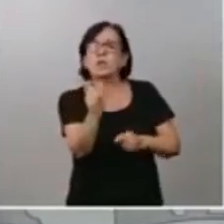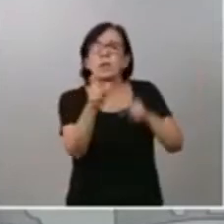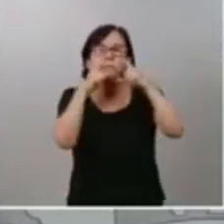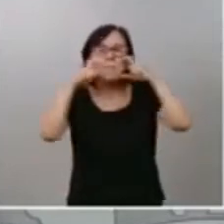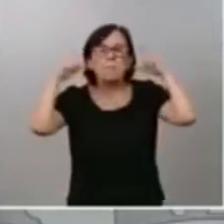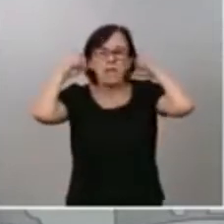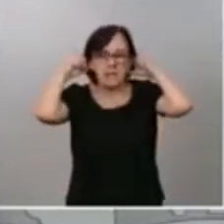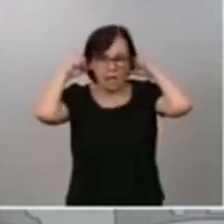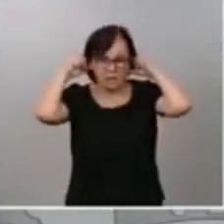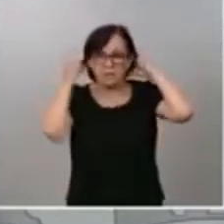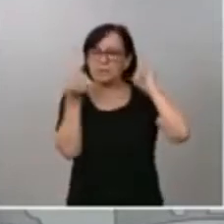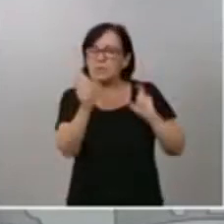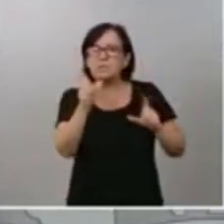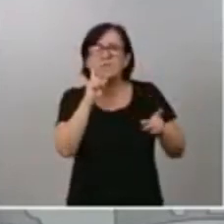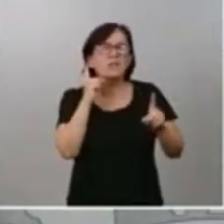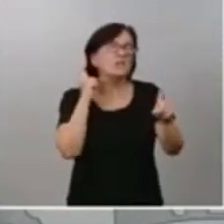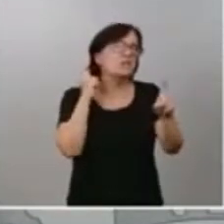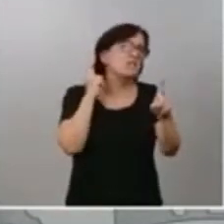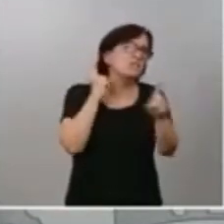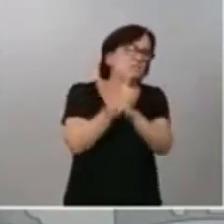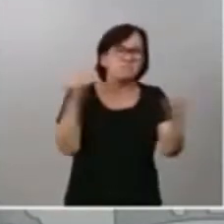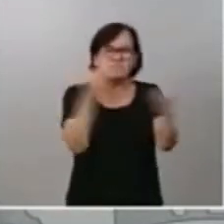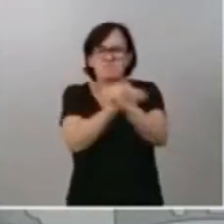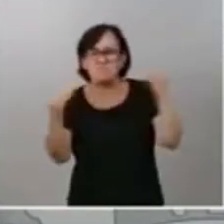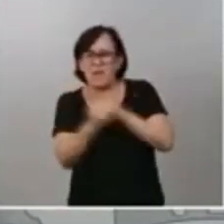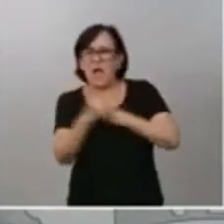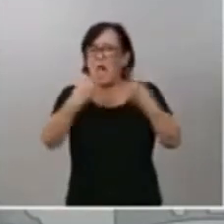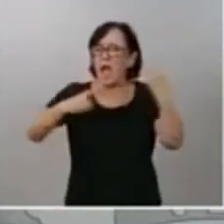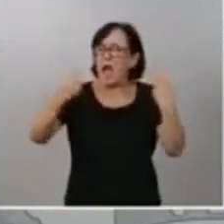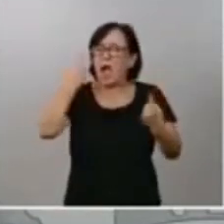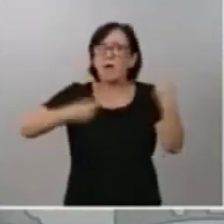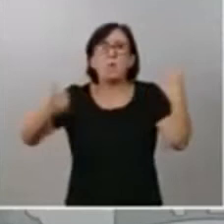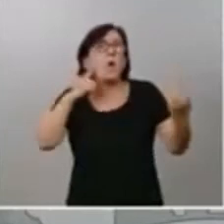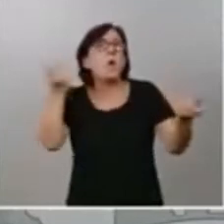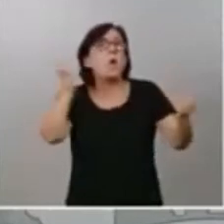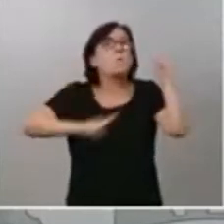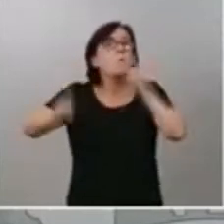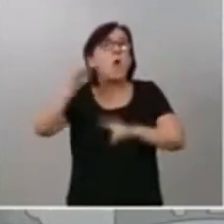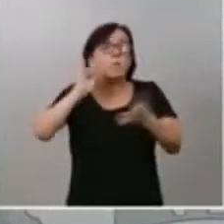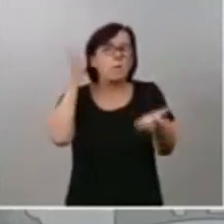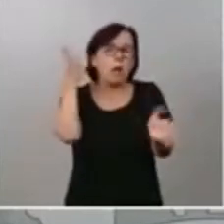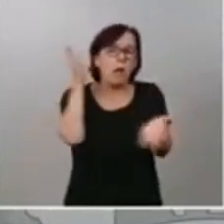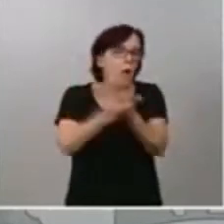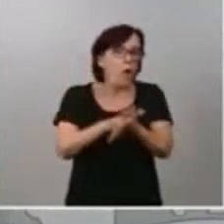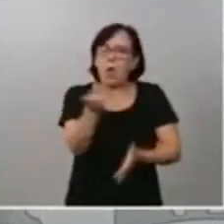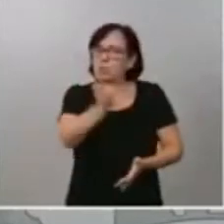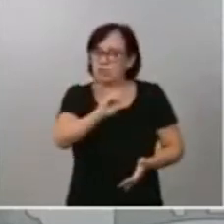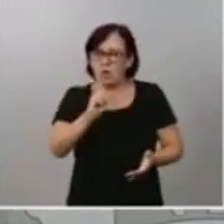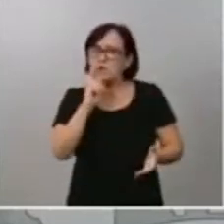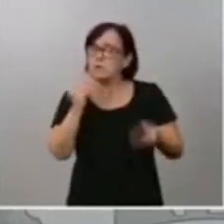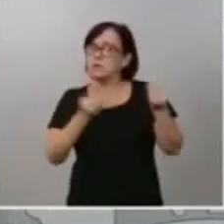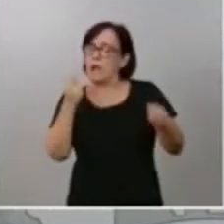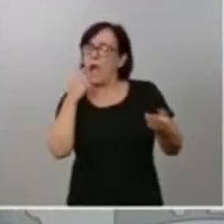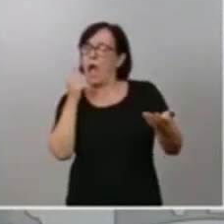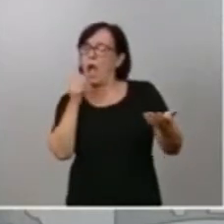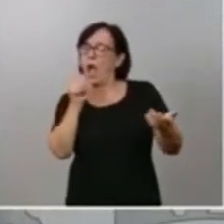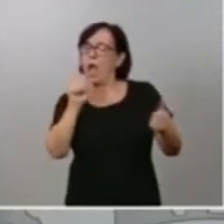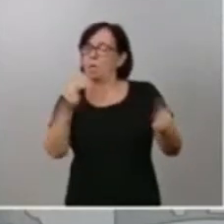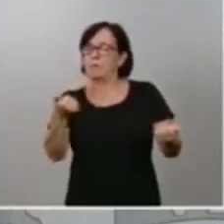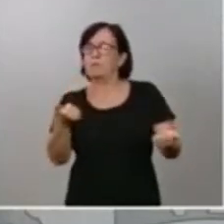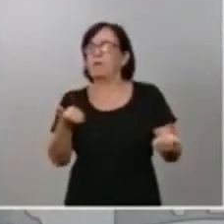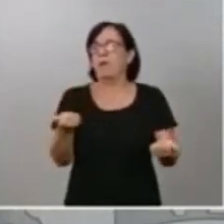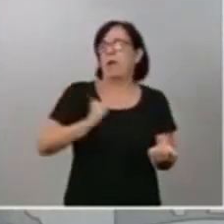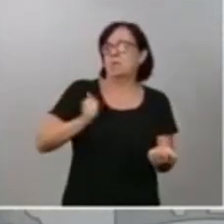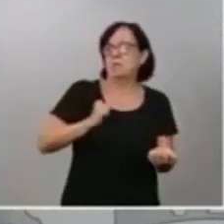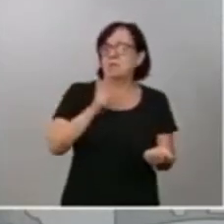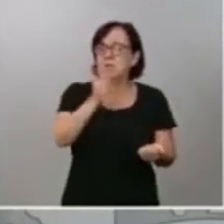en contra de algunos vaticinios erróneos, no originó problemas de escasez y sí frenó la especulación que se vio al principio de la crisis. La